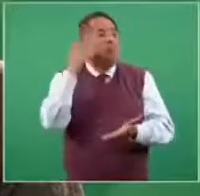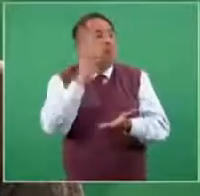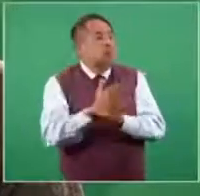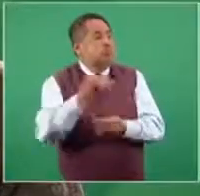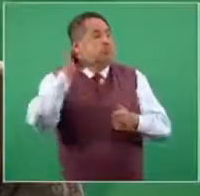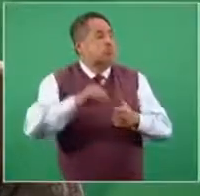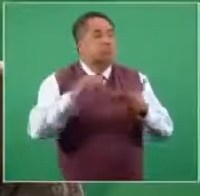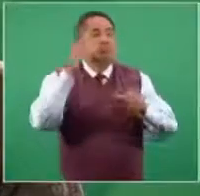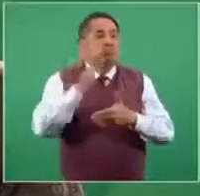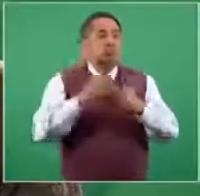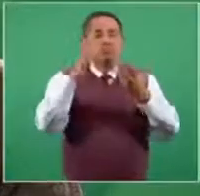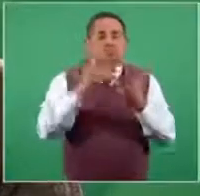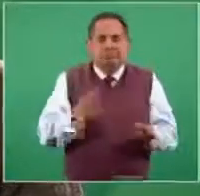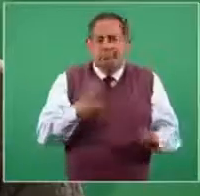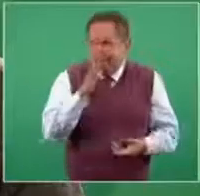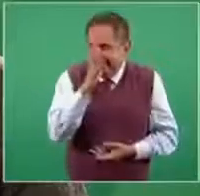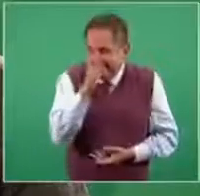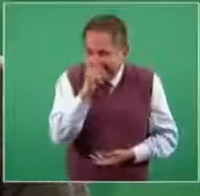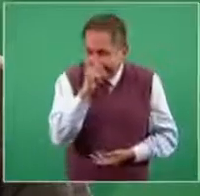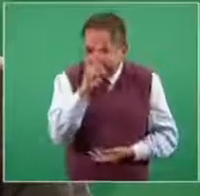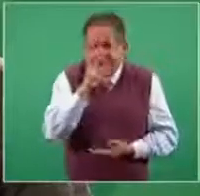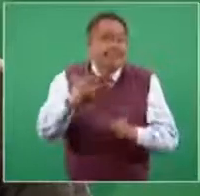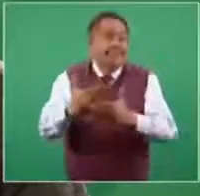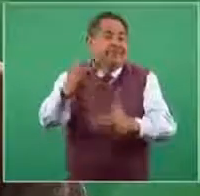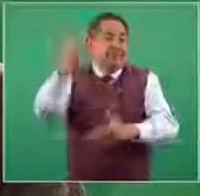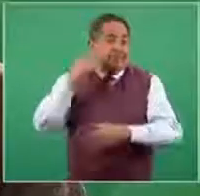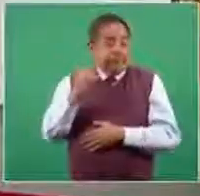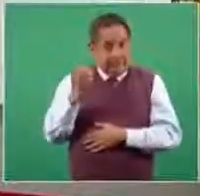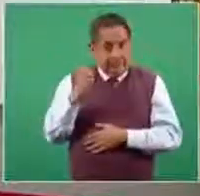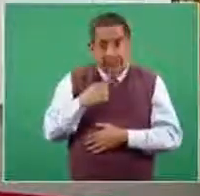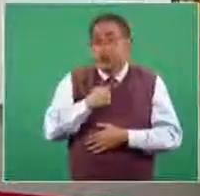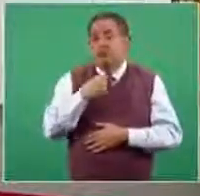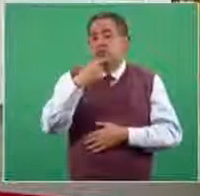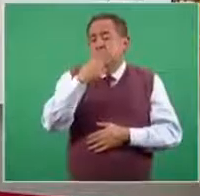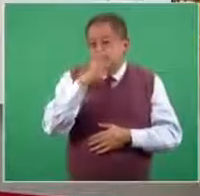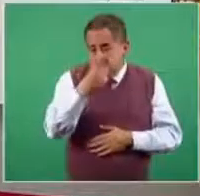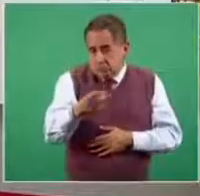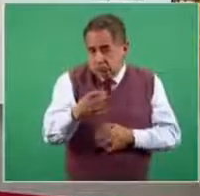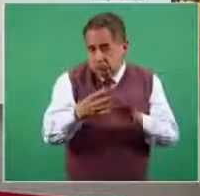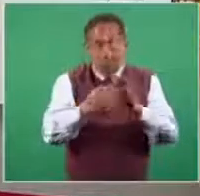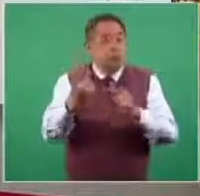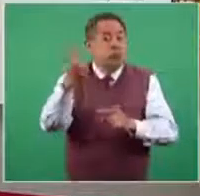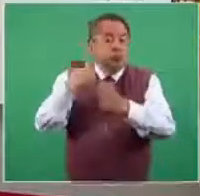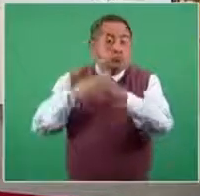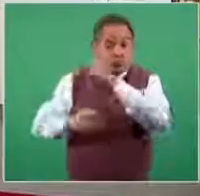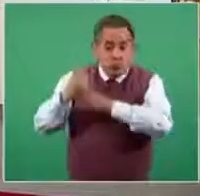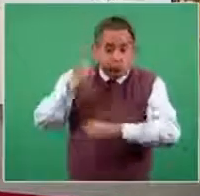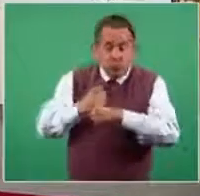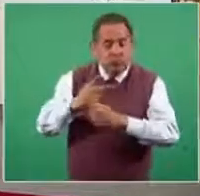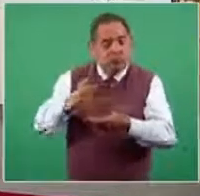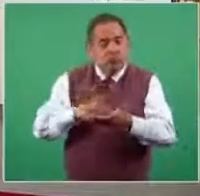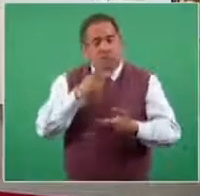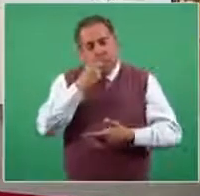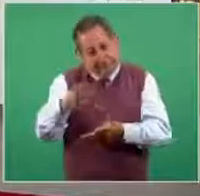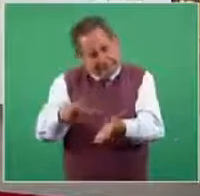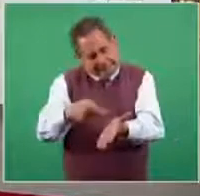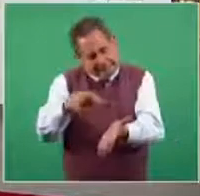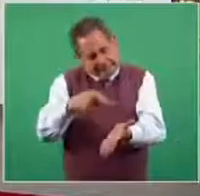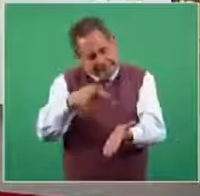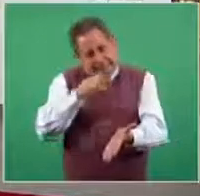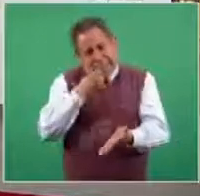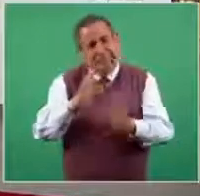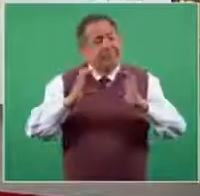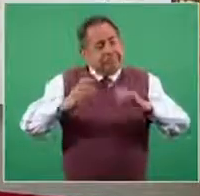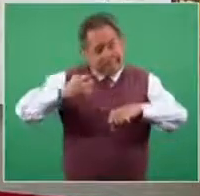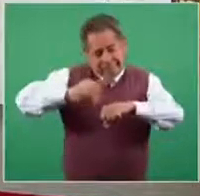momento a otro. Esto lo decía yo desde enero precisamente, desde enero del año pasado, lo dije en innumerables ocasiones